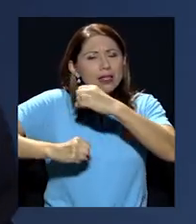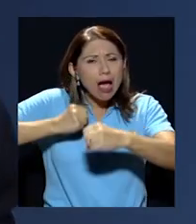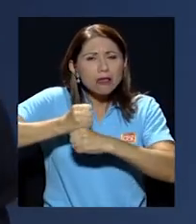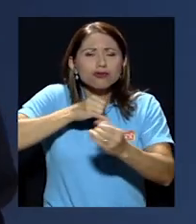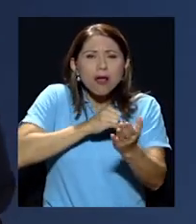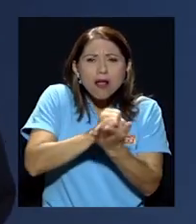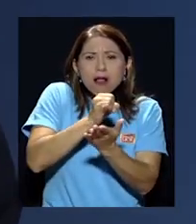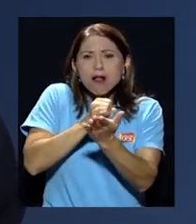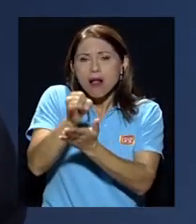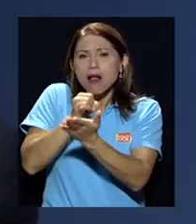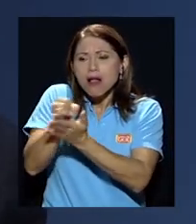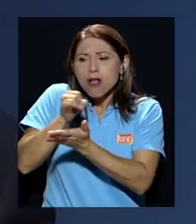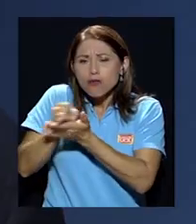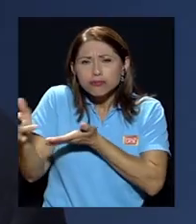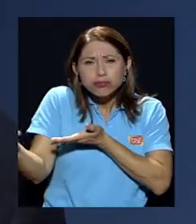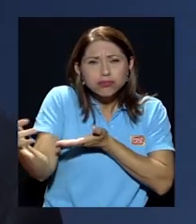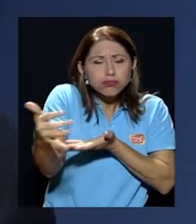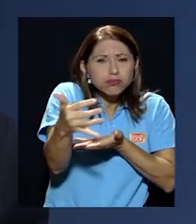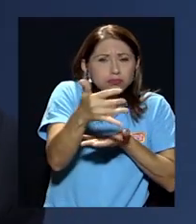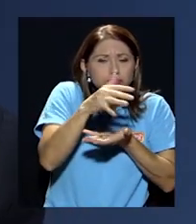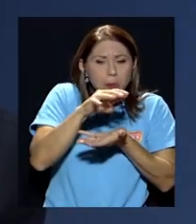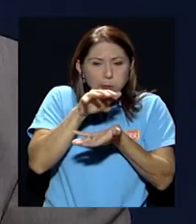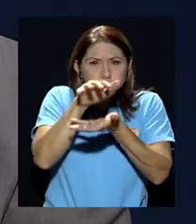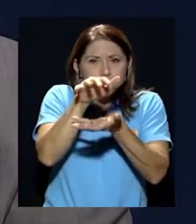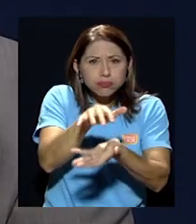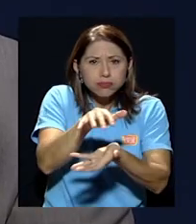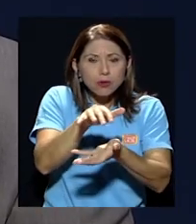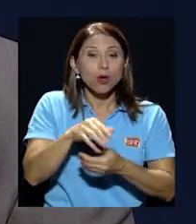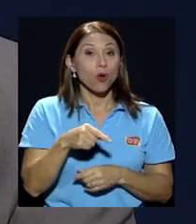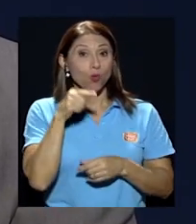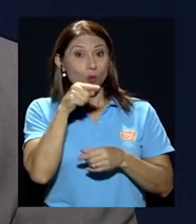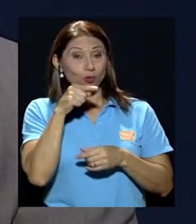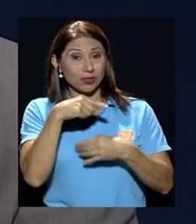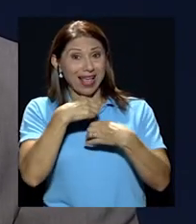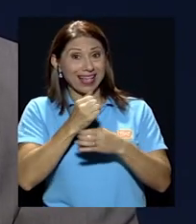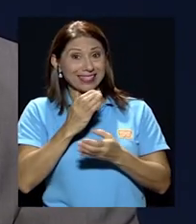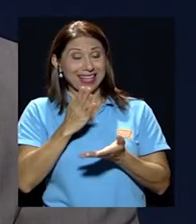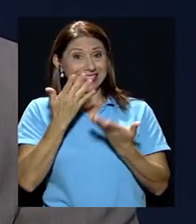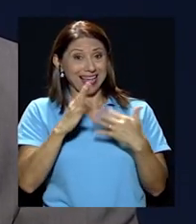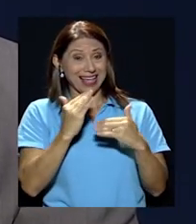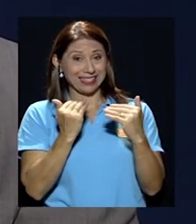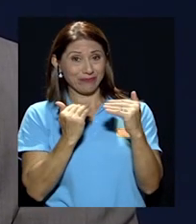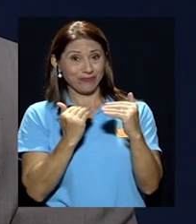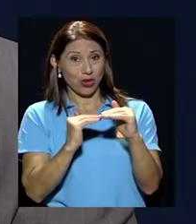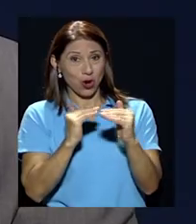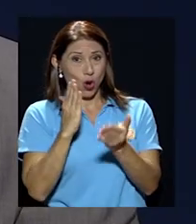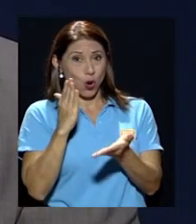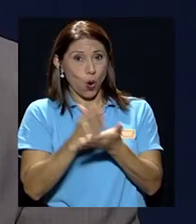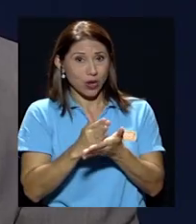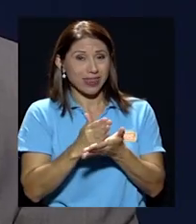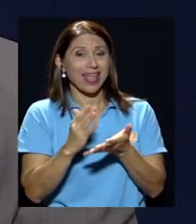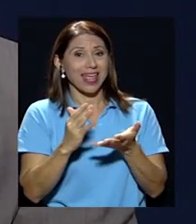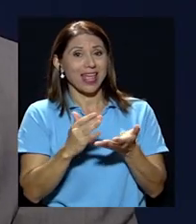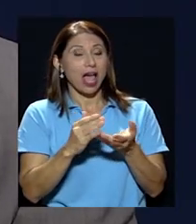ir recopilando e incluso ir guardando. Cuando usted hace ese corte, específicamente, ¿y hay un camión que llega a